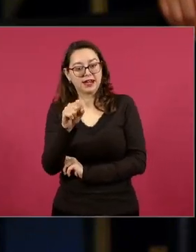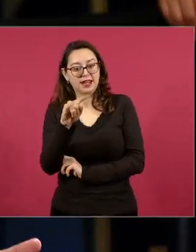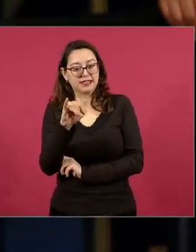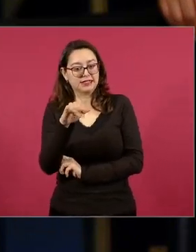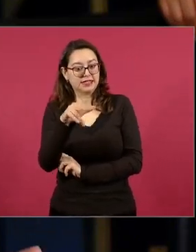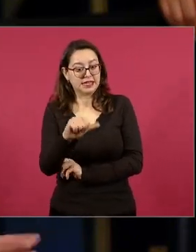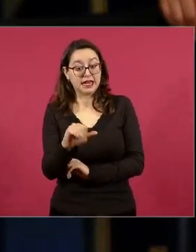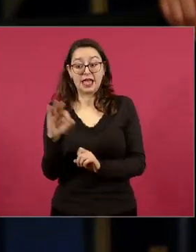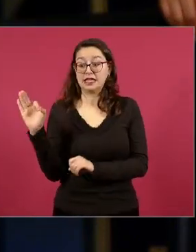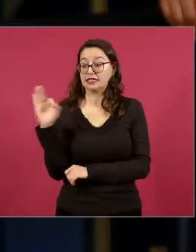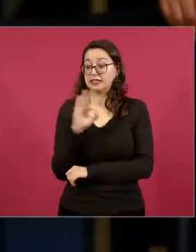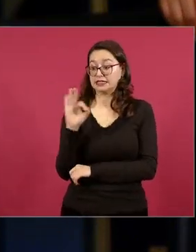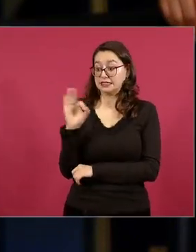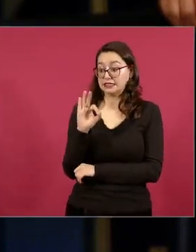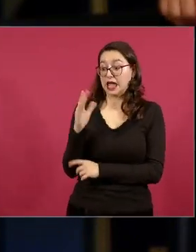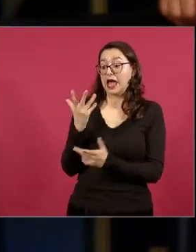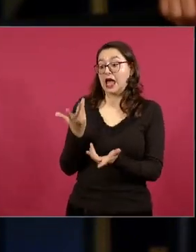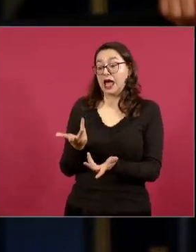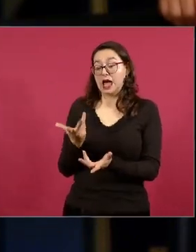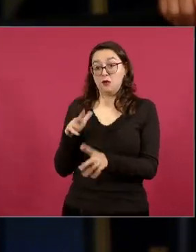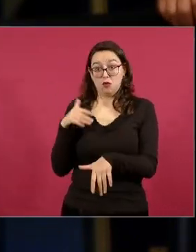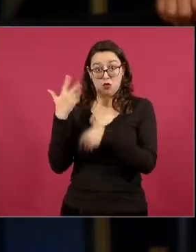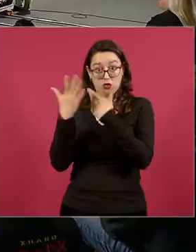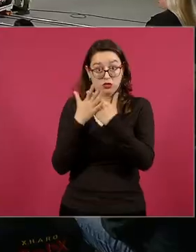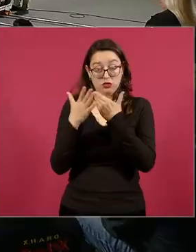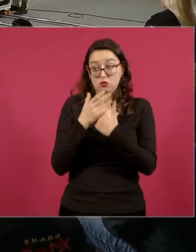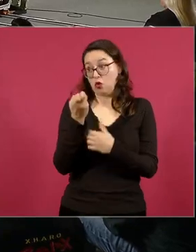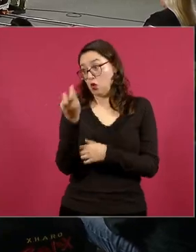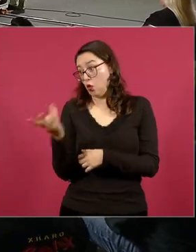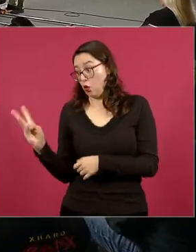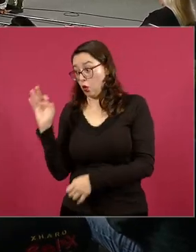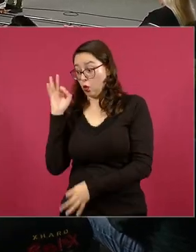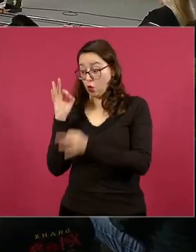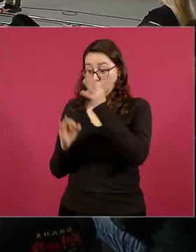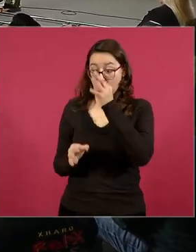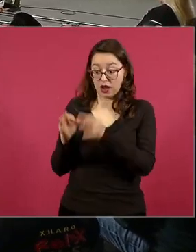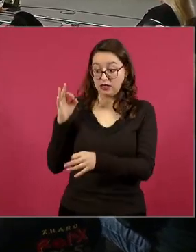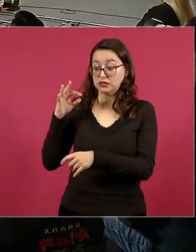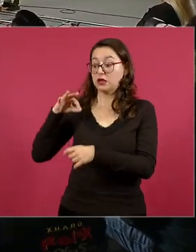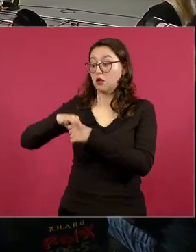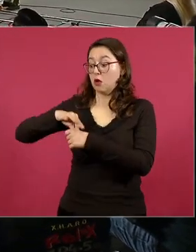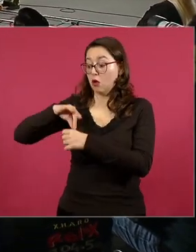o en este caso como fiscales como la Ciudad de México si se evita eso